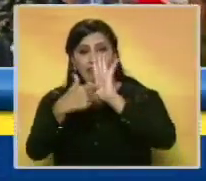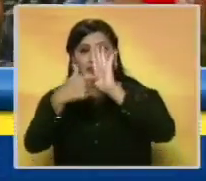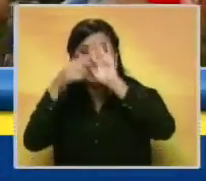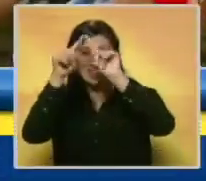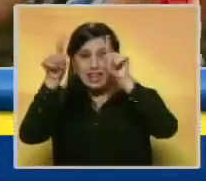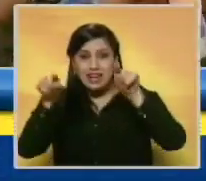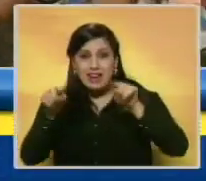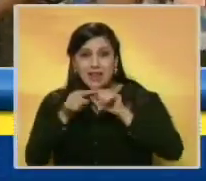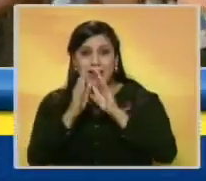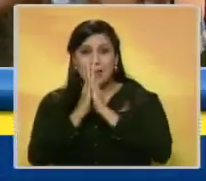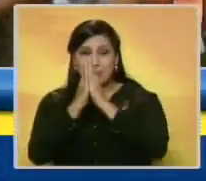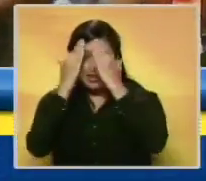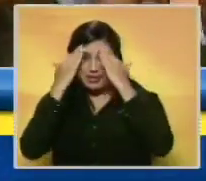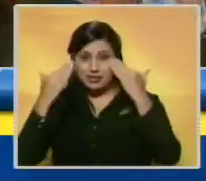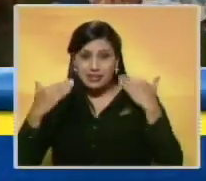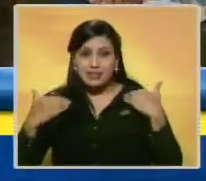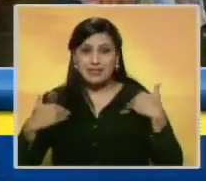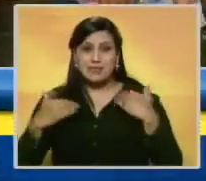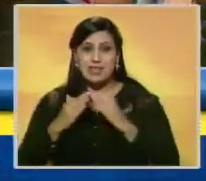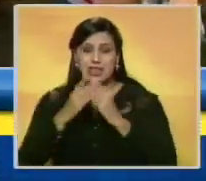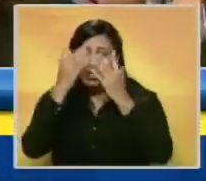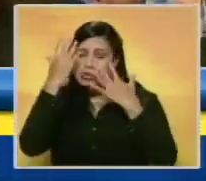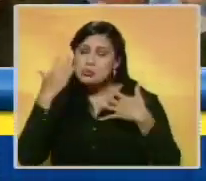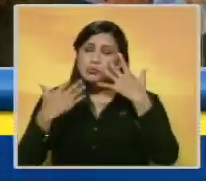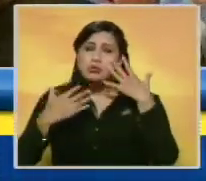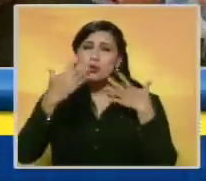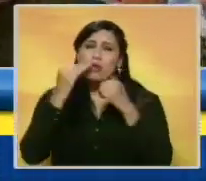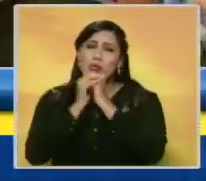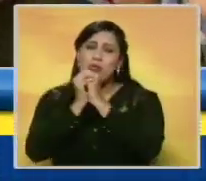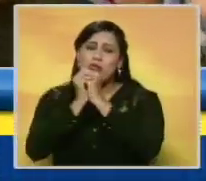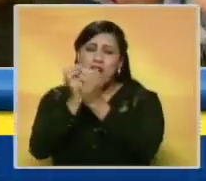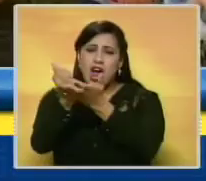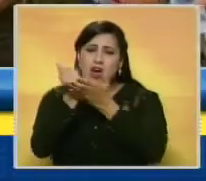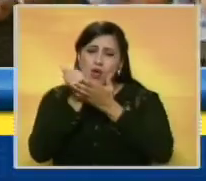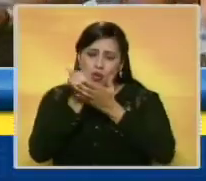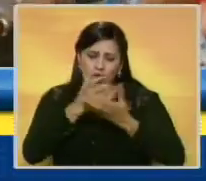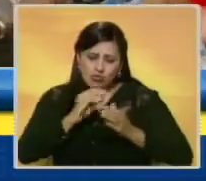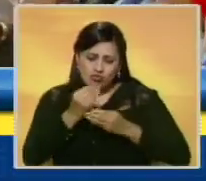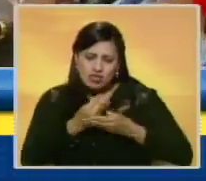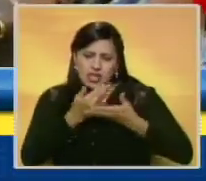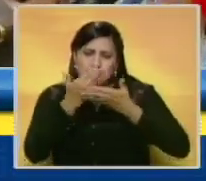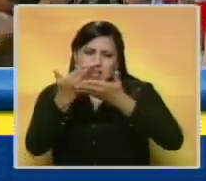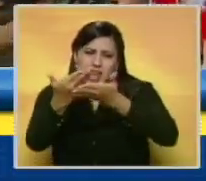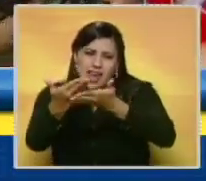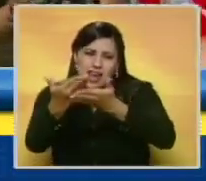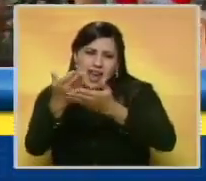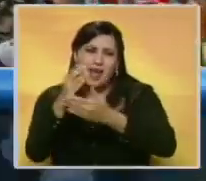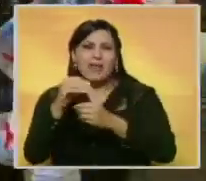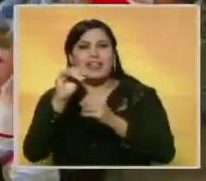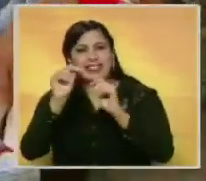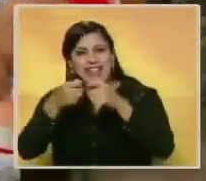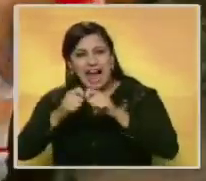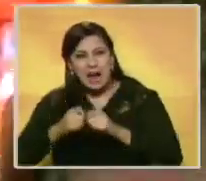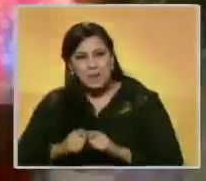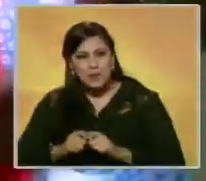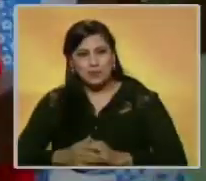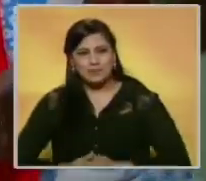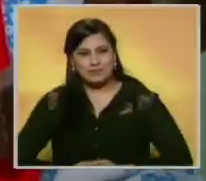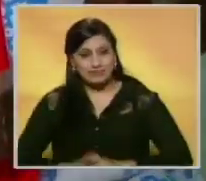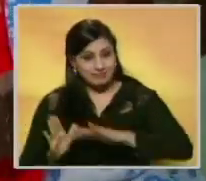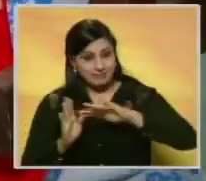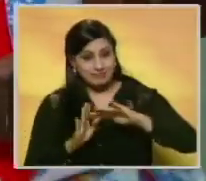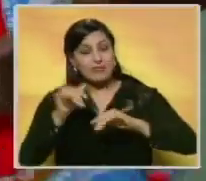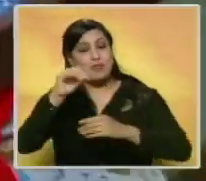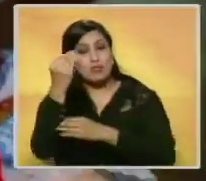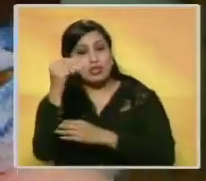altar, de la Virgen brotó en llanto al despedir de sus brazos a su muñeca de trapo. La